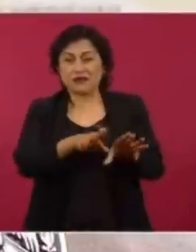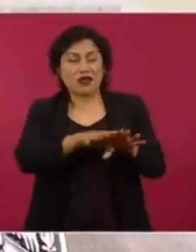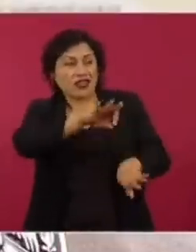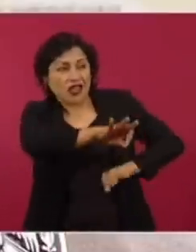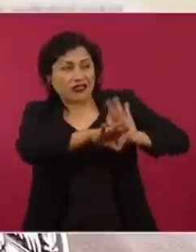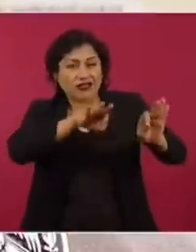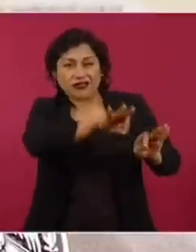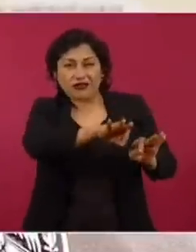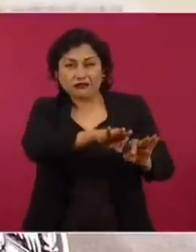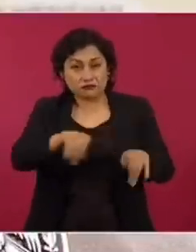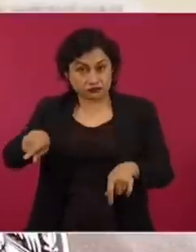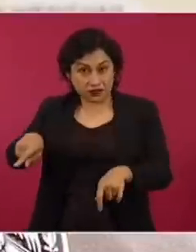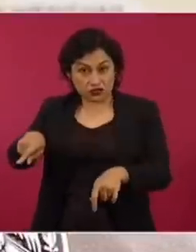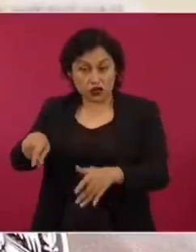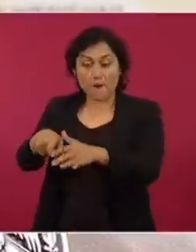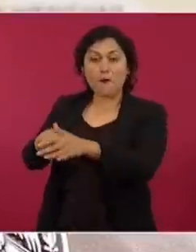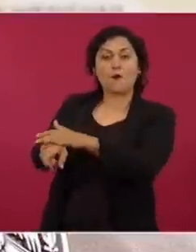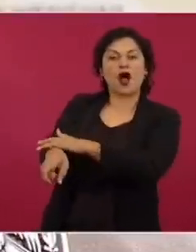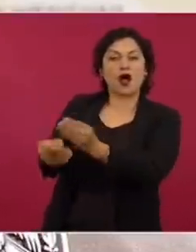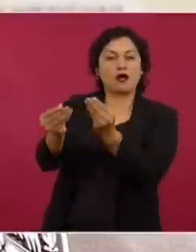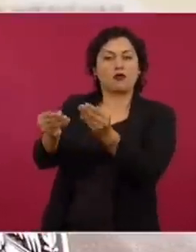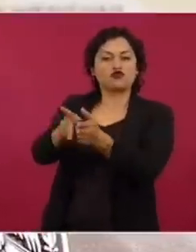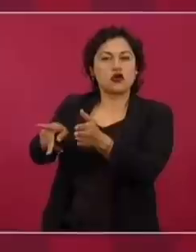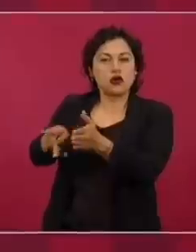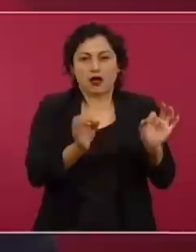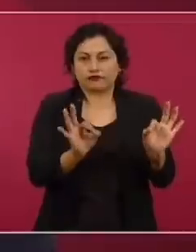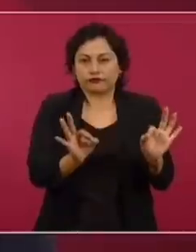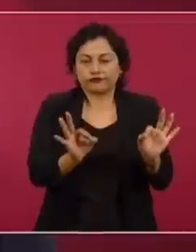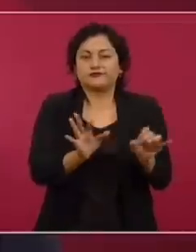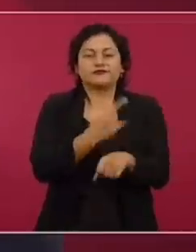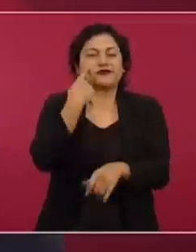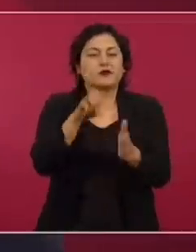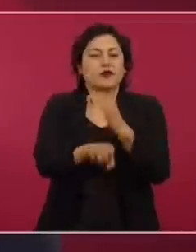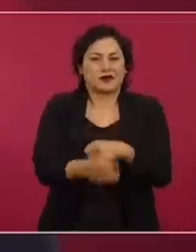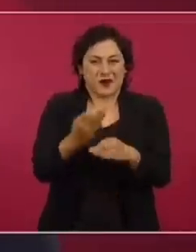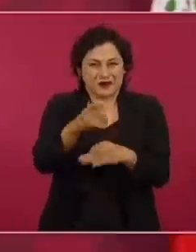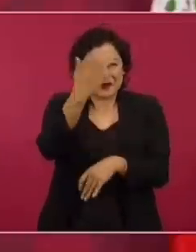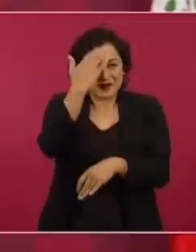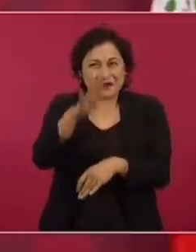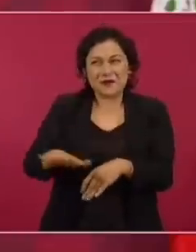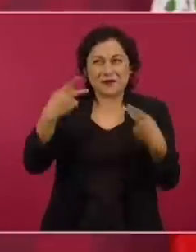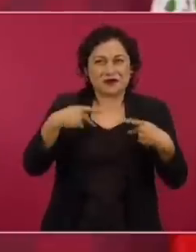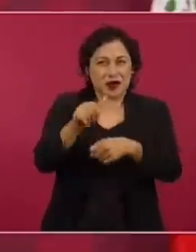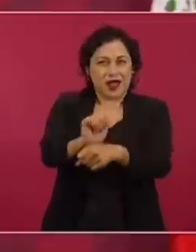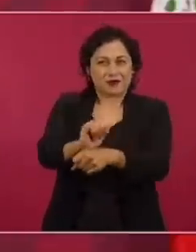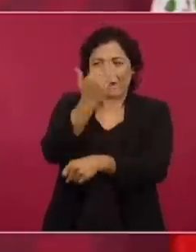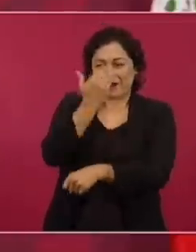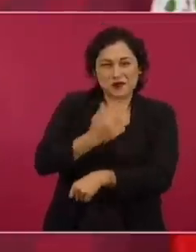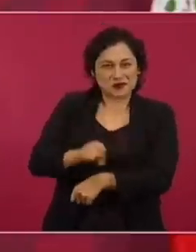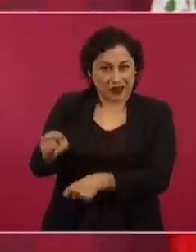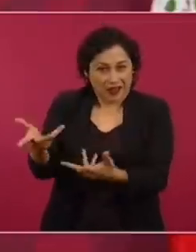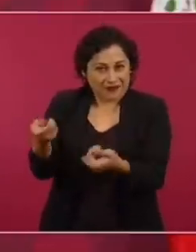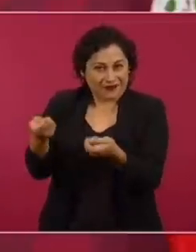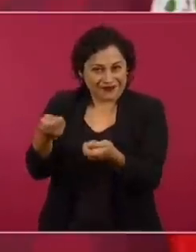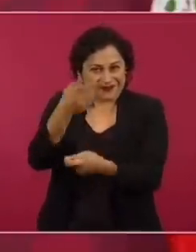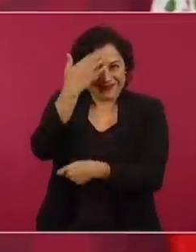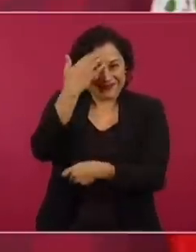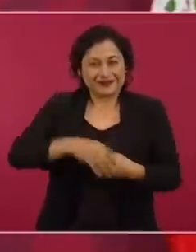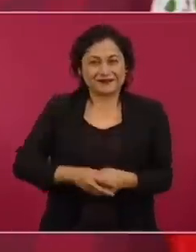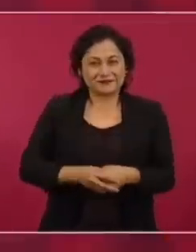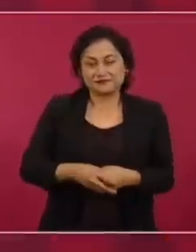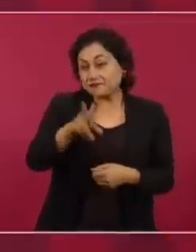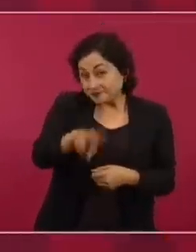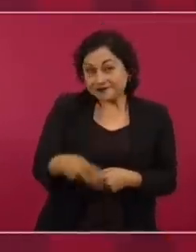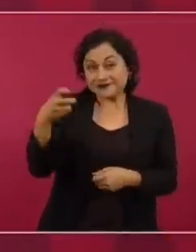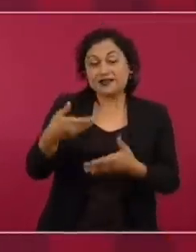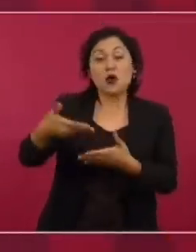dinero a los medios, a la compra de bots. Esto que hicieron con los actores, con los famosos, pues antes